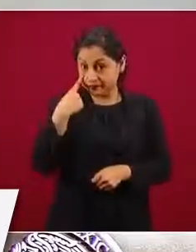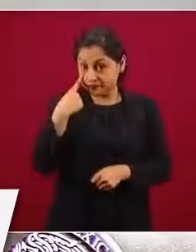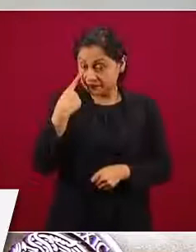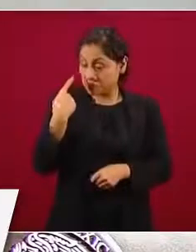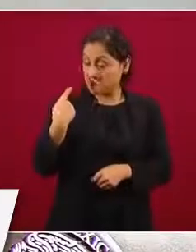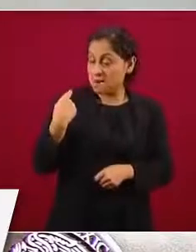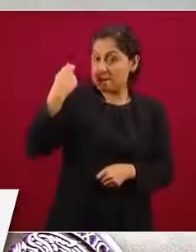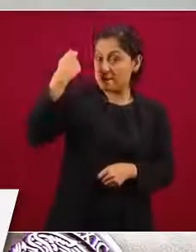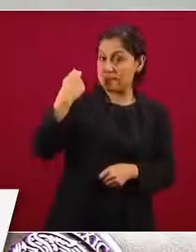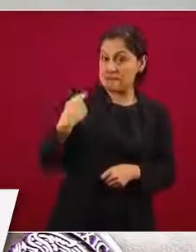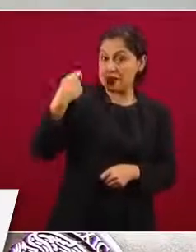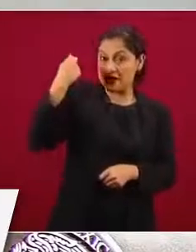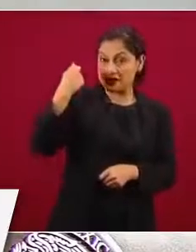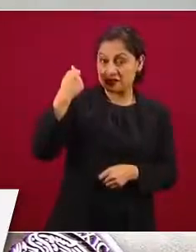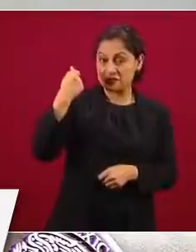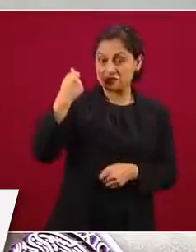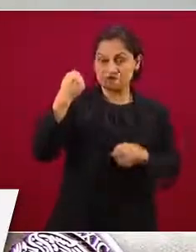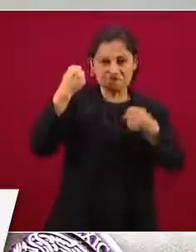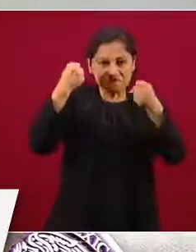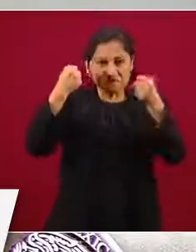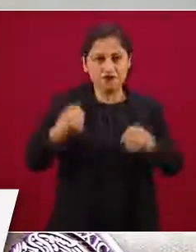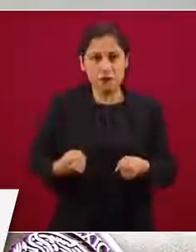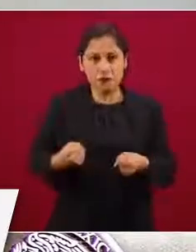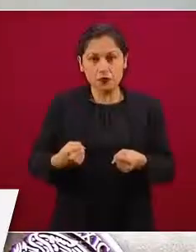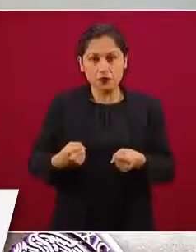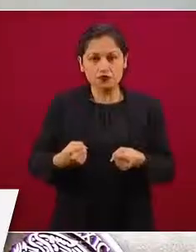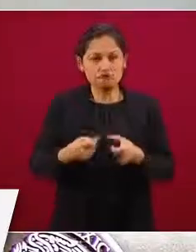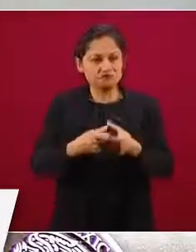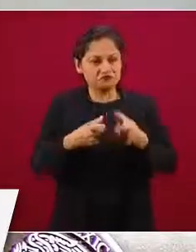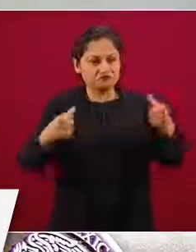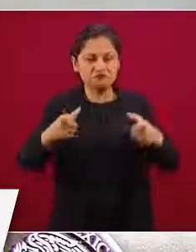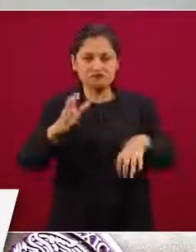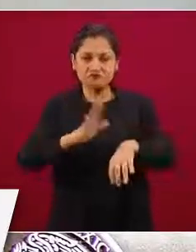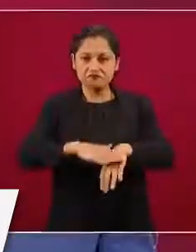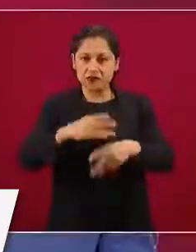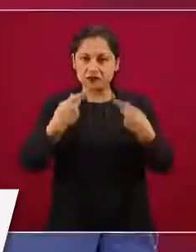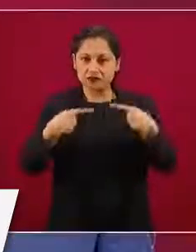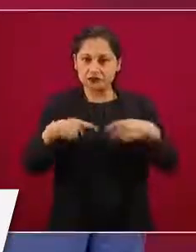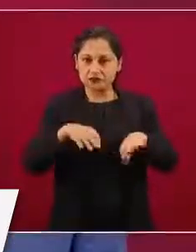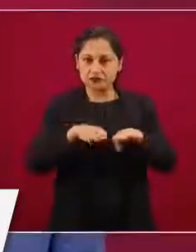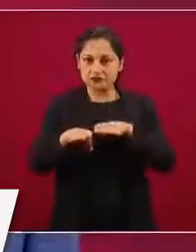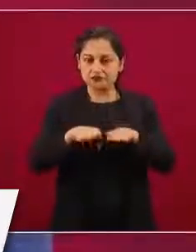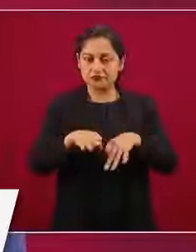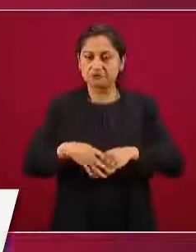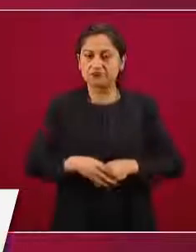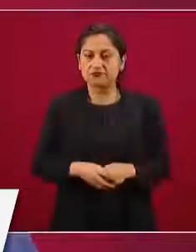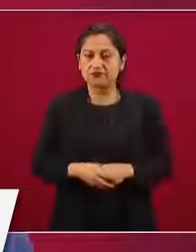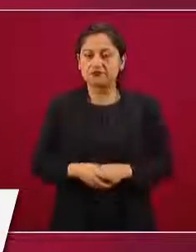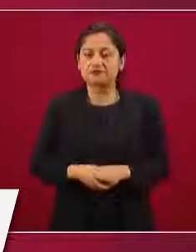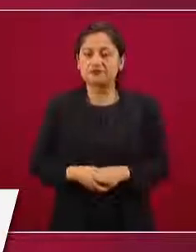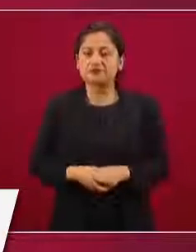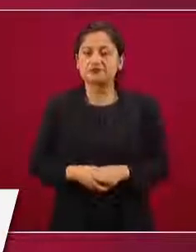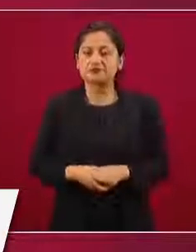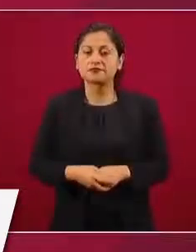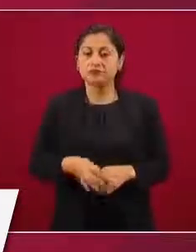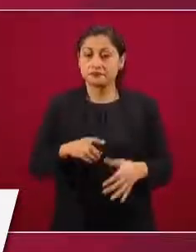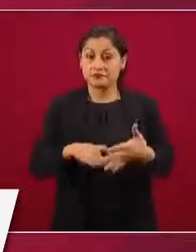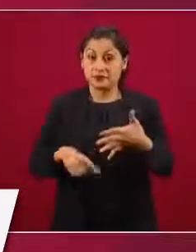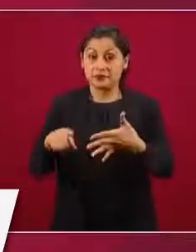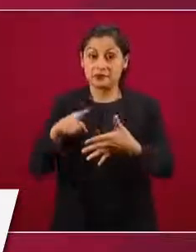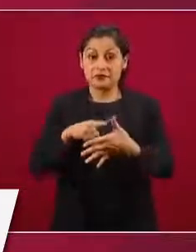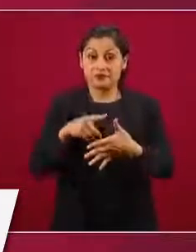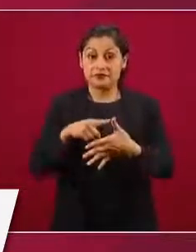garantizada. Quinto, se aumenta